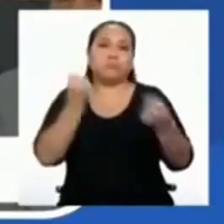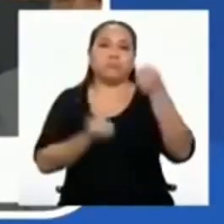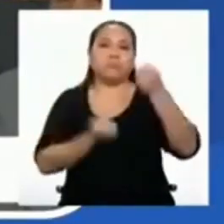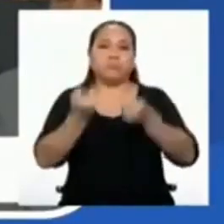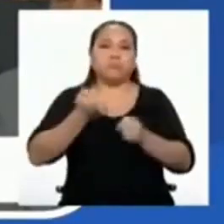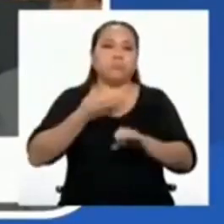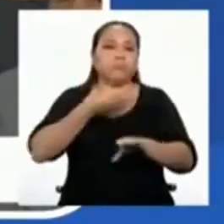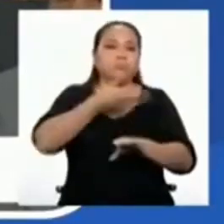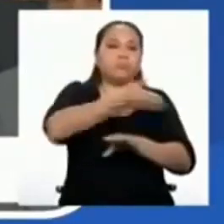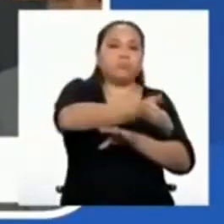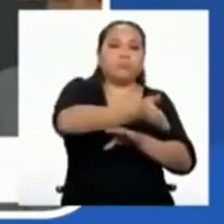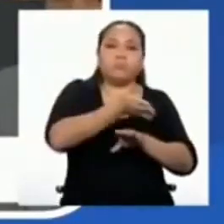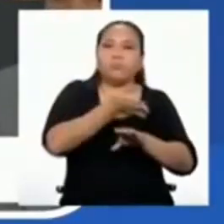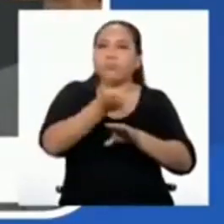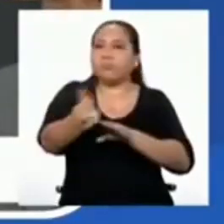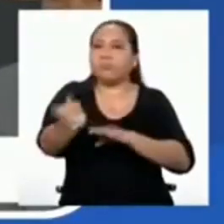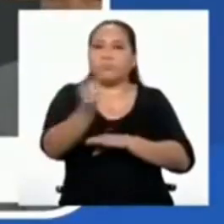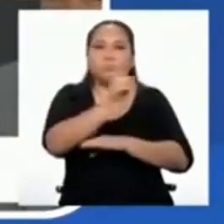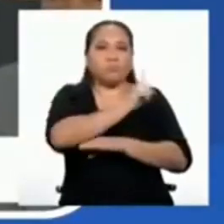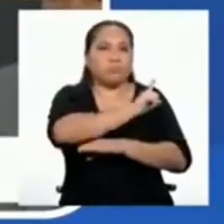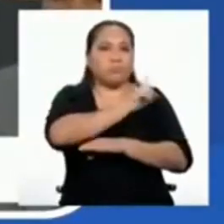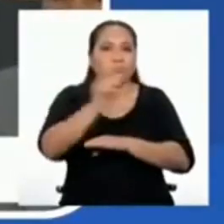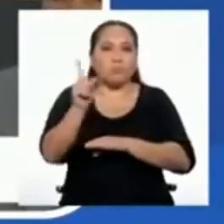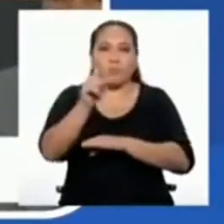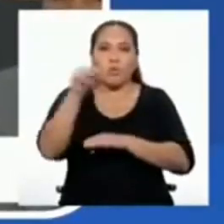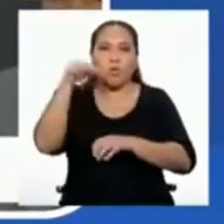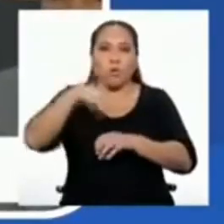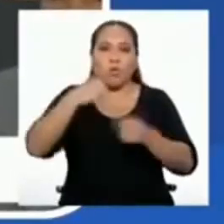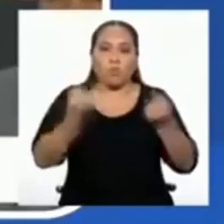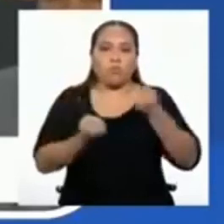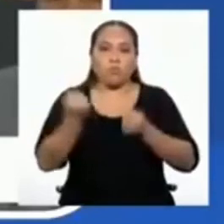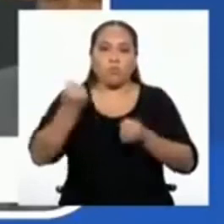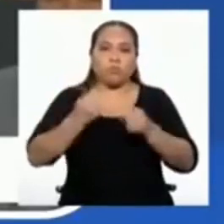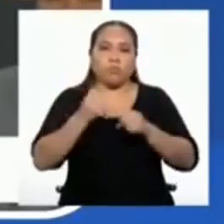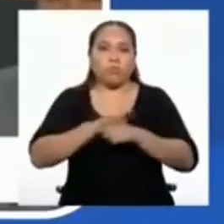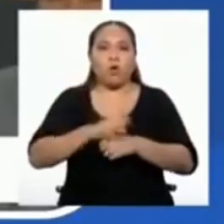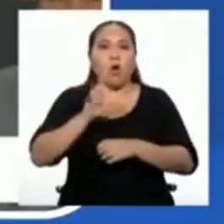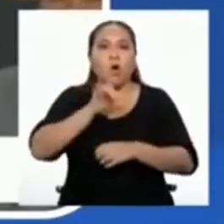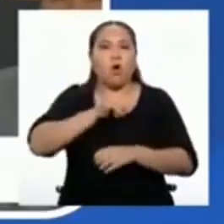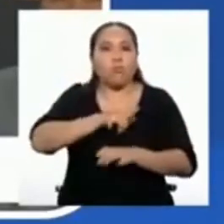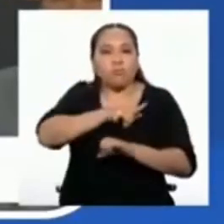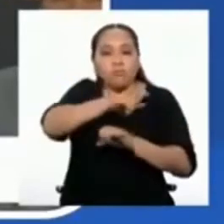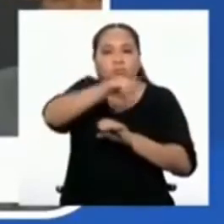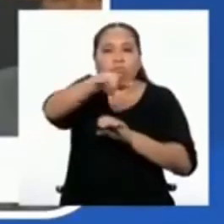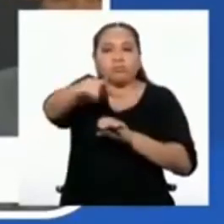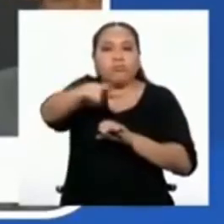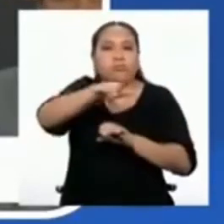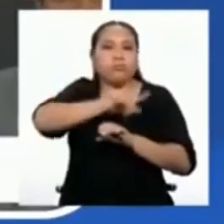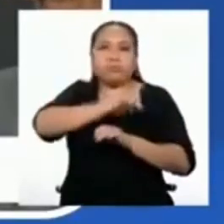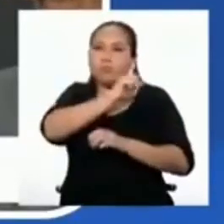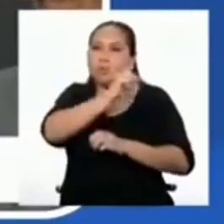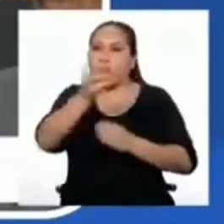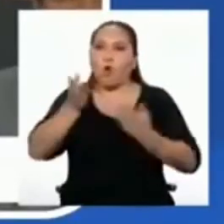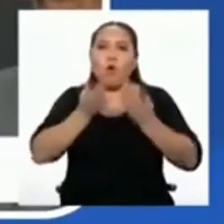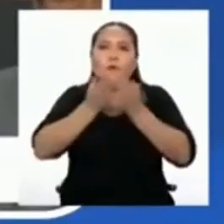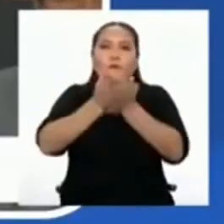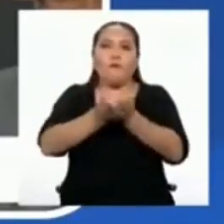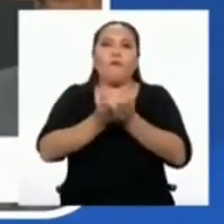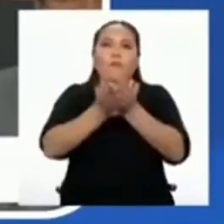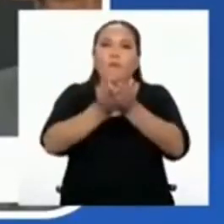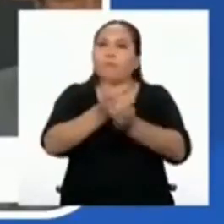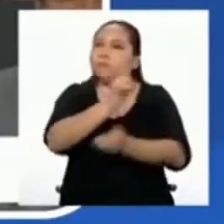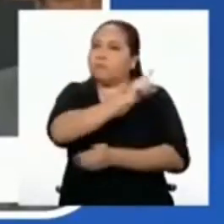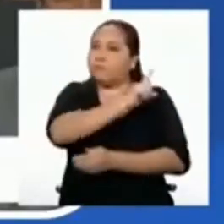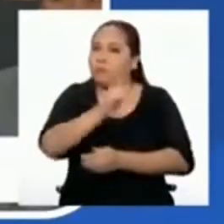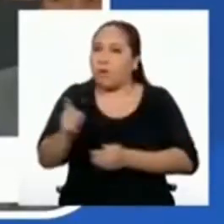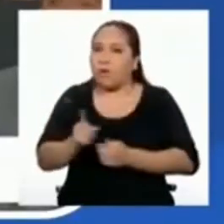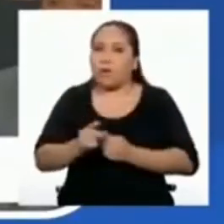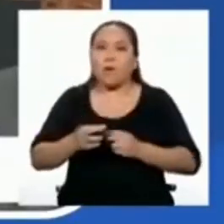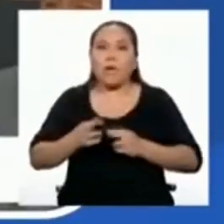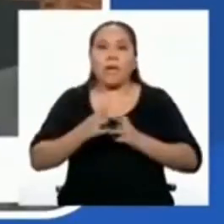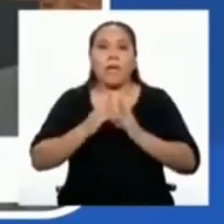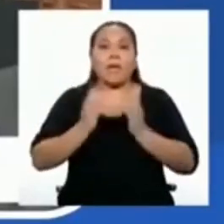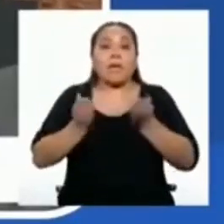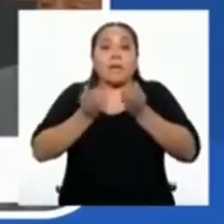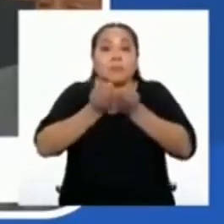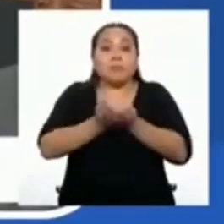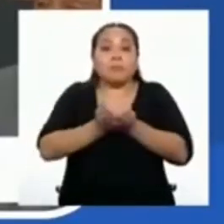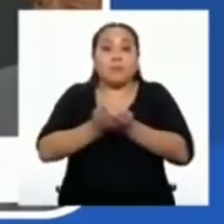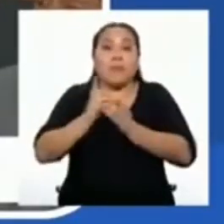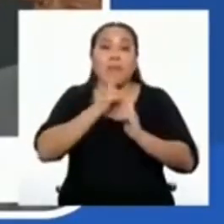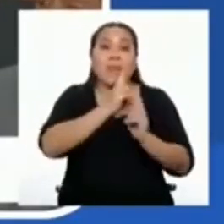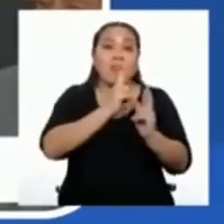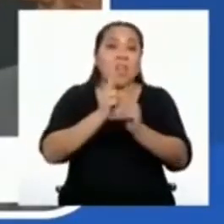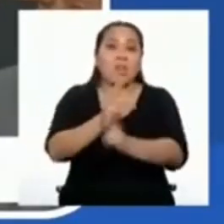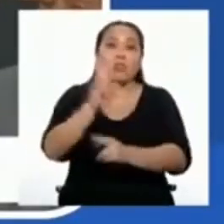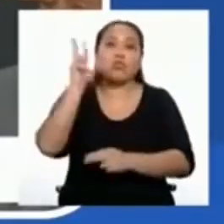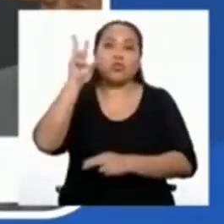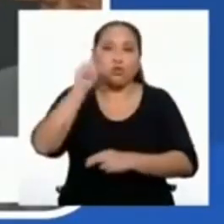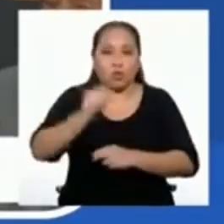pasajeros por medio terrestre, aéreo, marítimo y fluvial. El transporte de